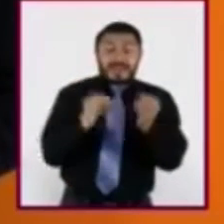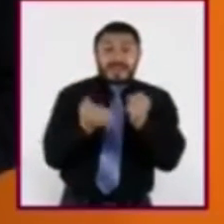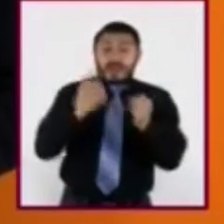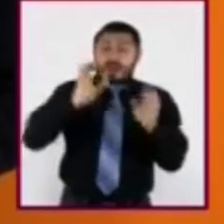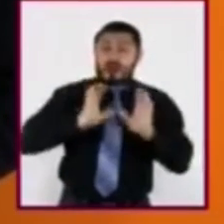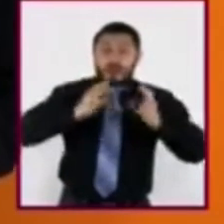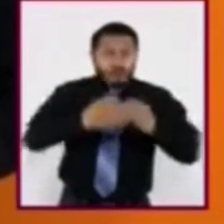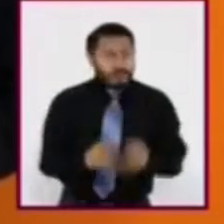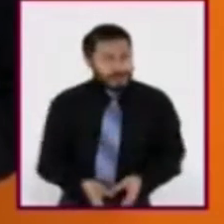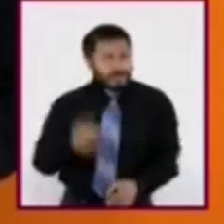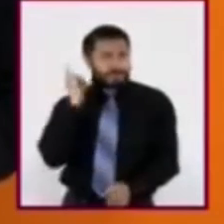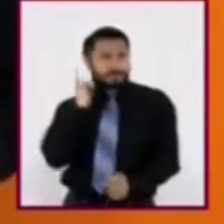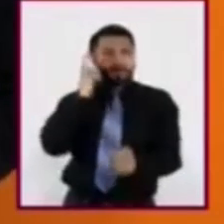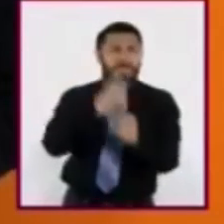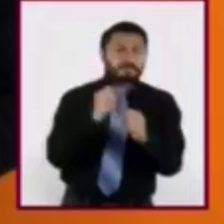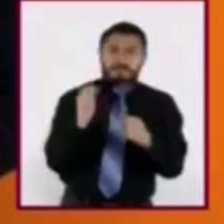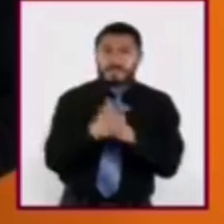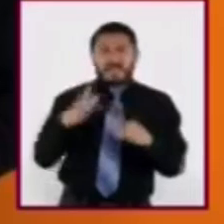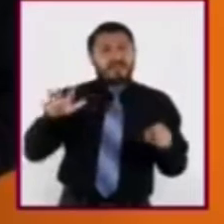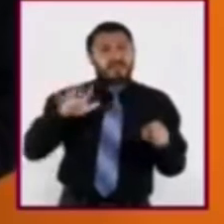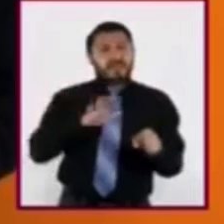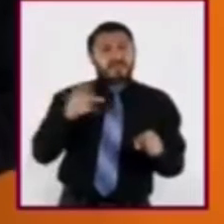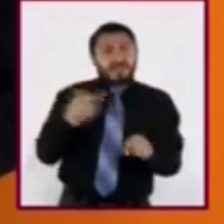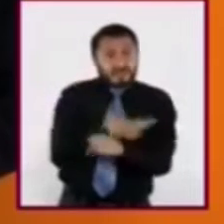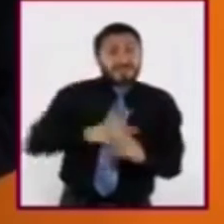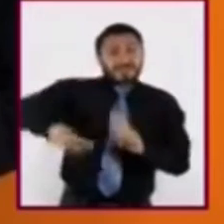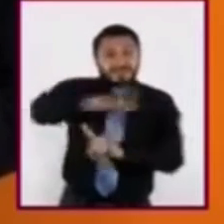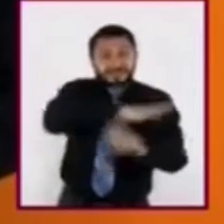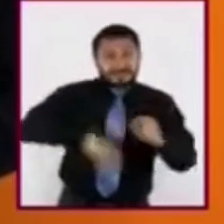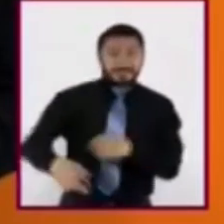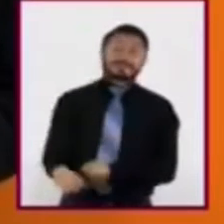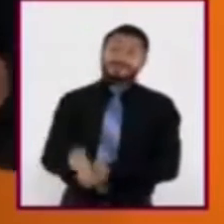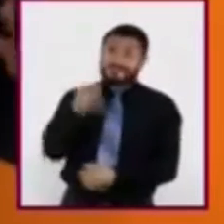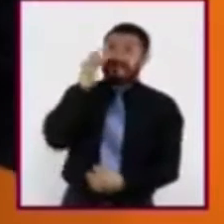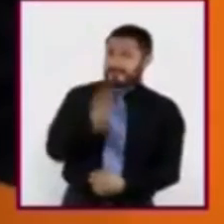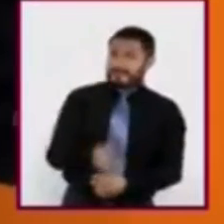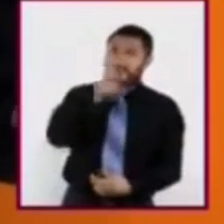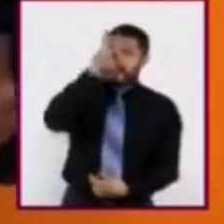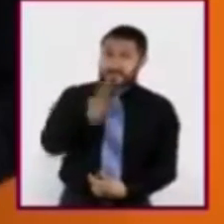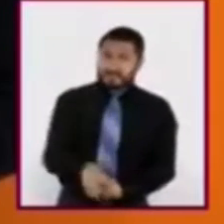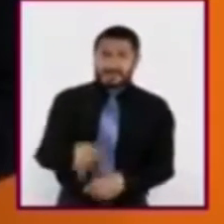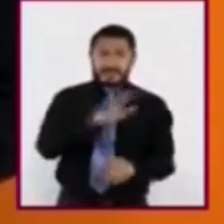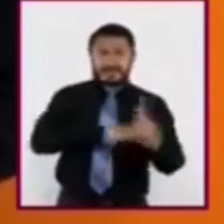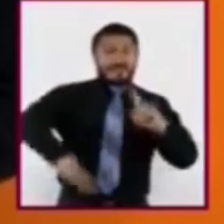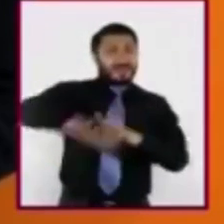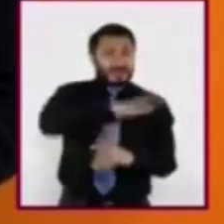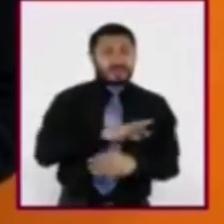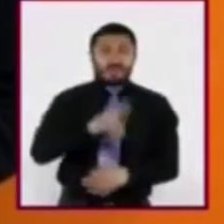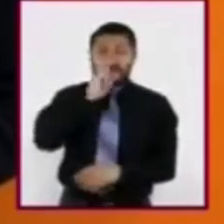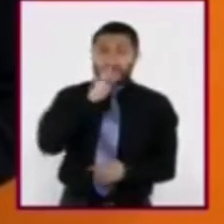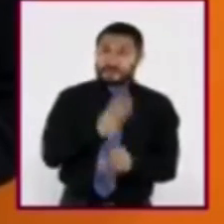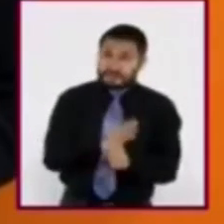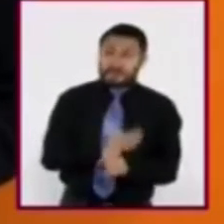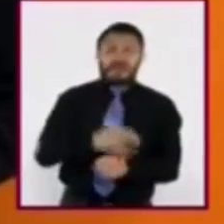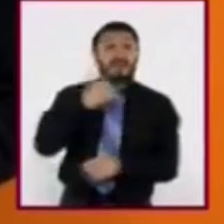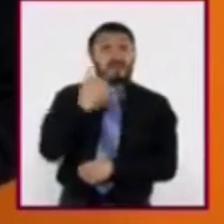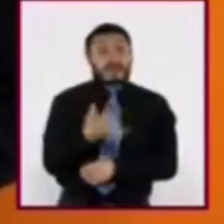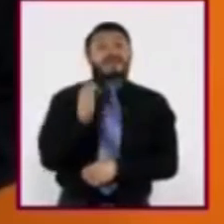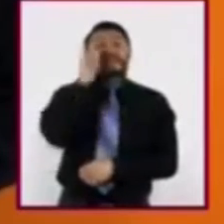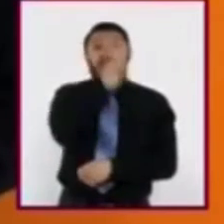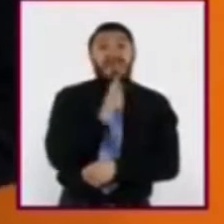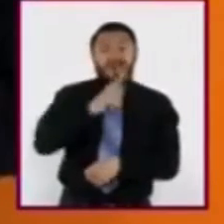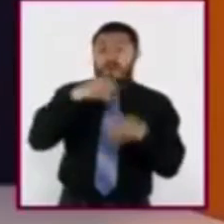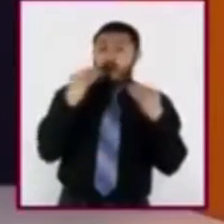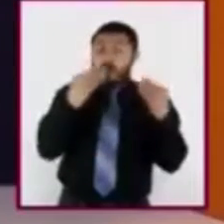sucede en su contexto, será capaz de enfrentar su realidad de manera crítica y responsable. Y el lenguaje tiene mucho que ver